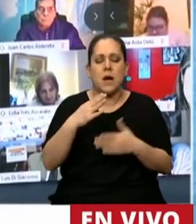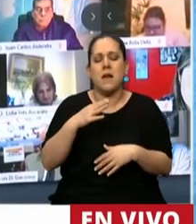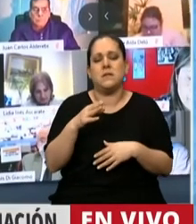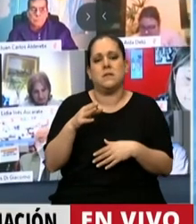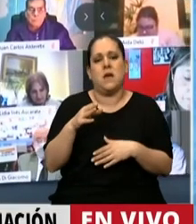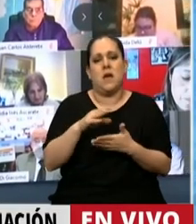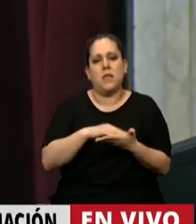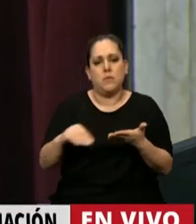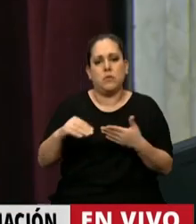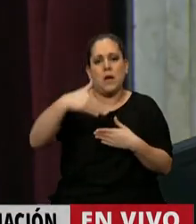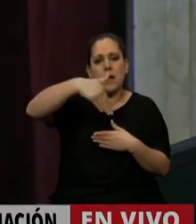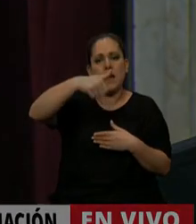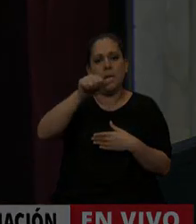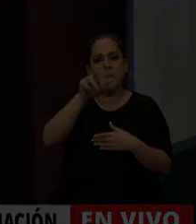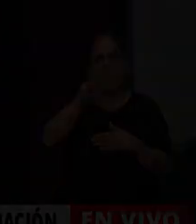Oceda.